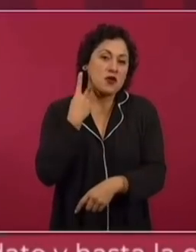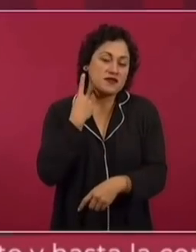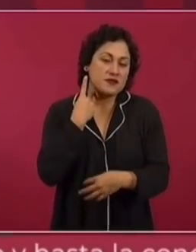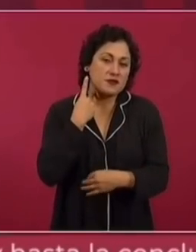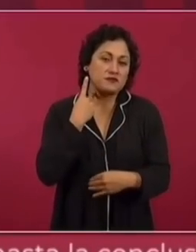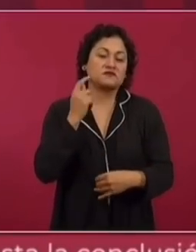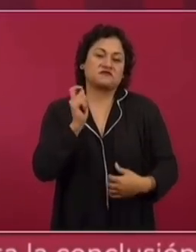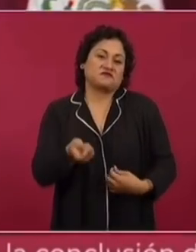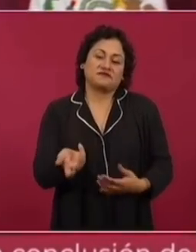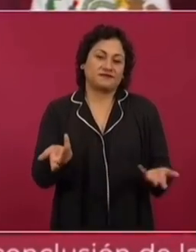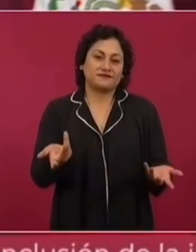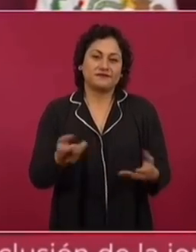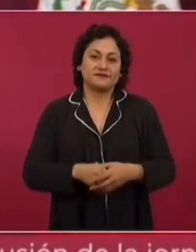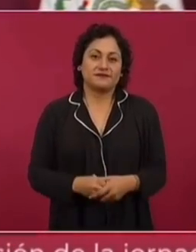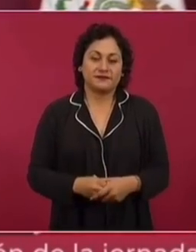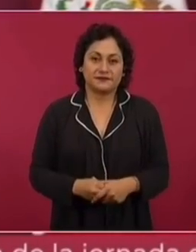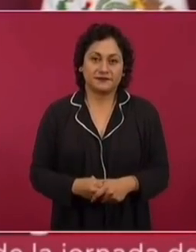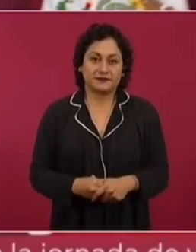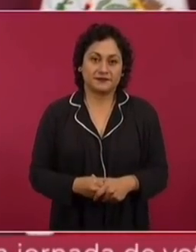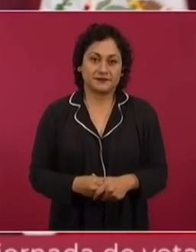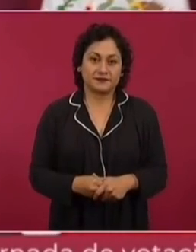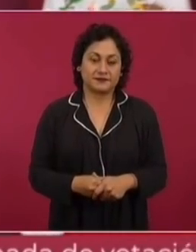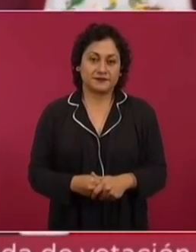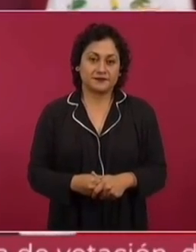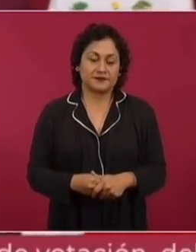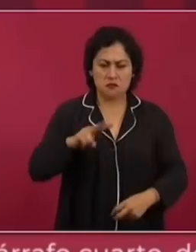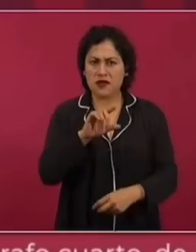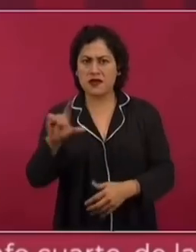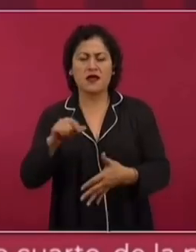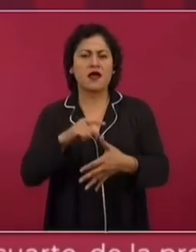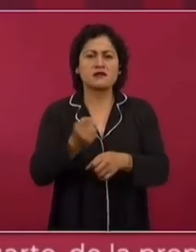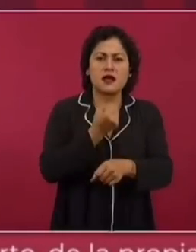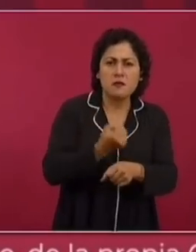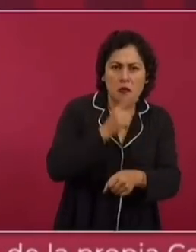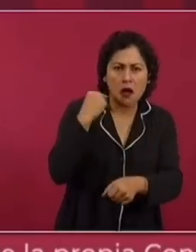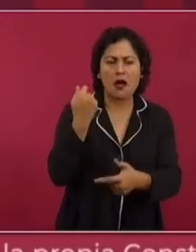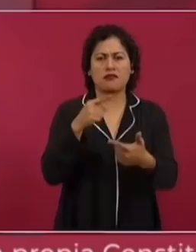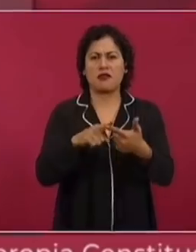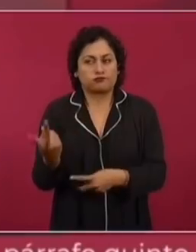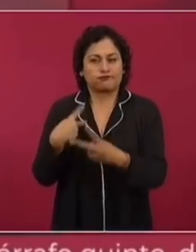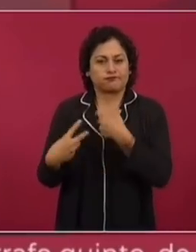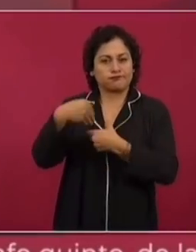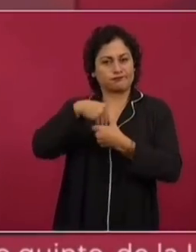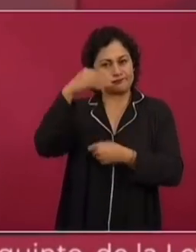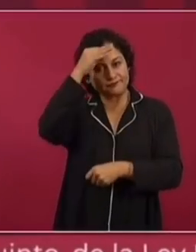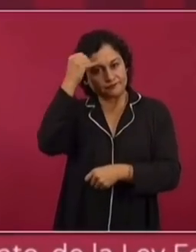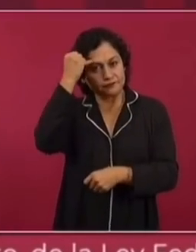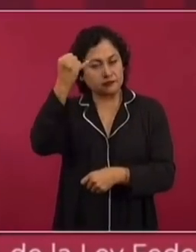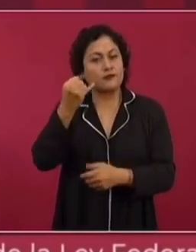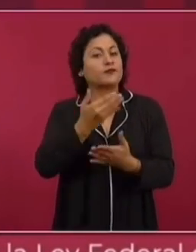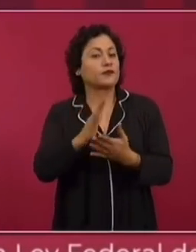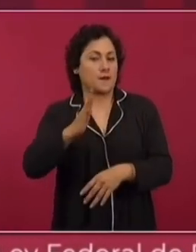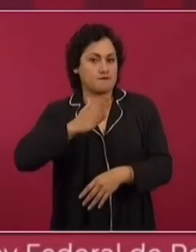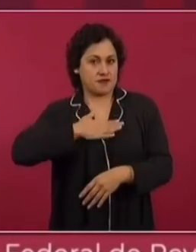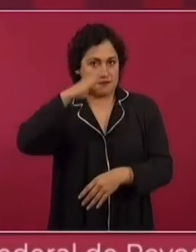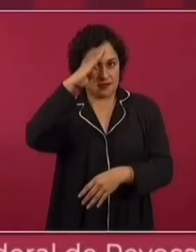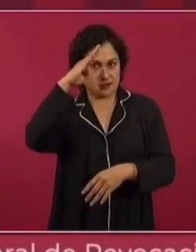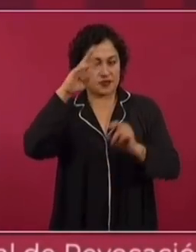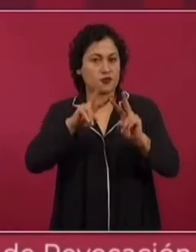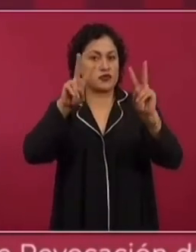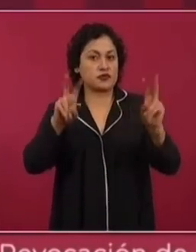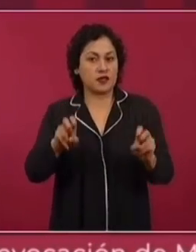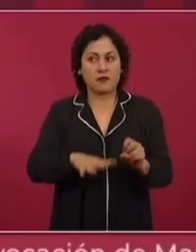Este, explicar ahí en qué me inspiro y qué pienso, el prójimo